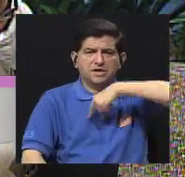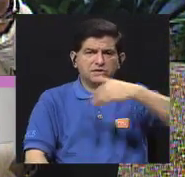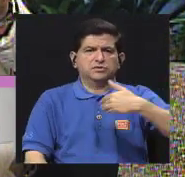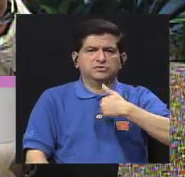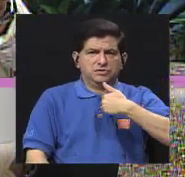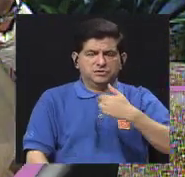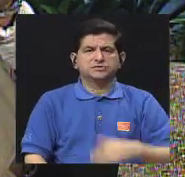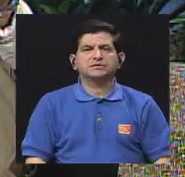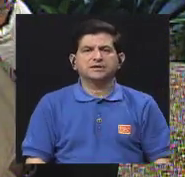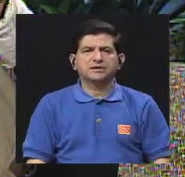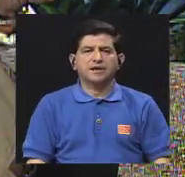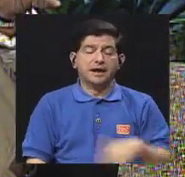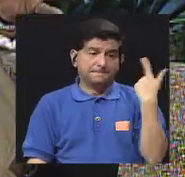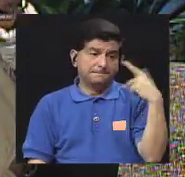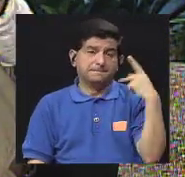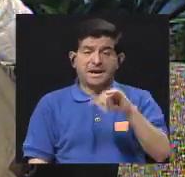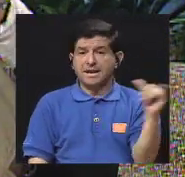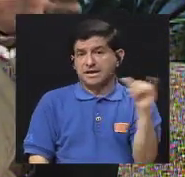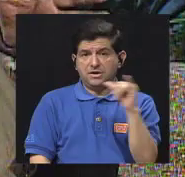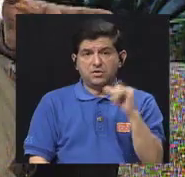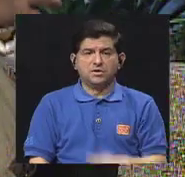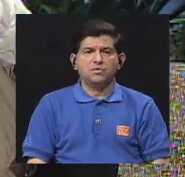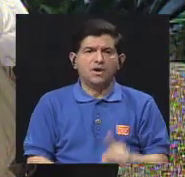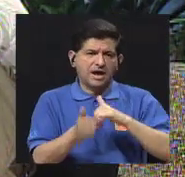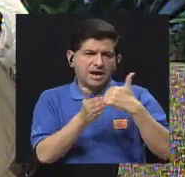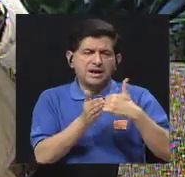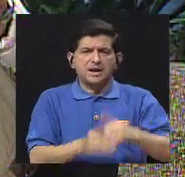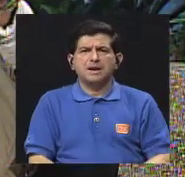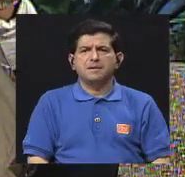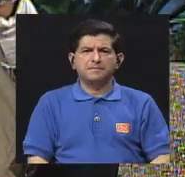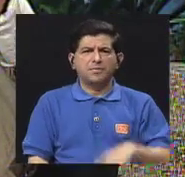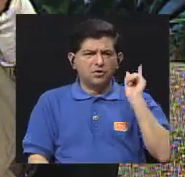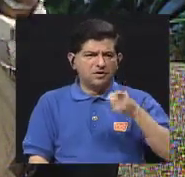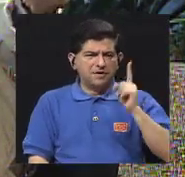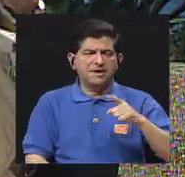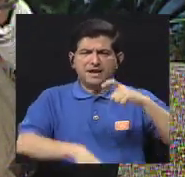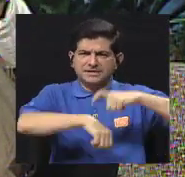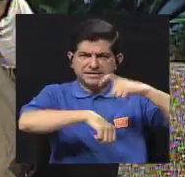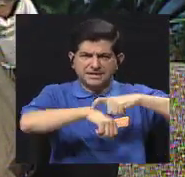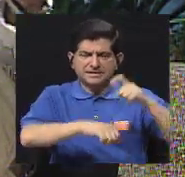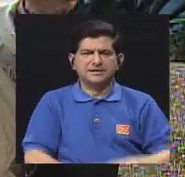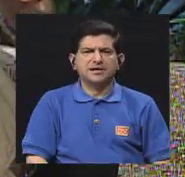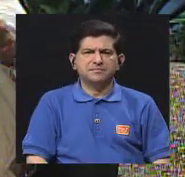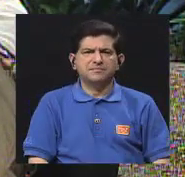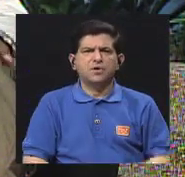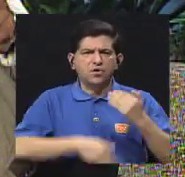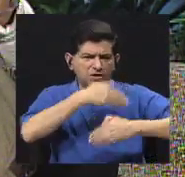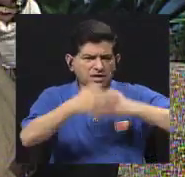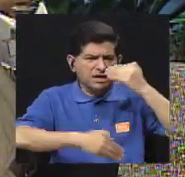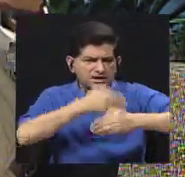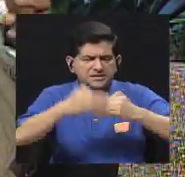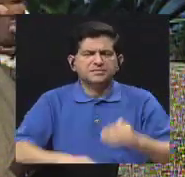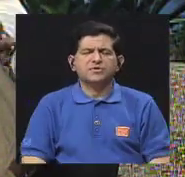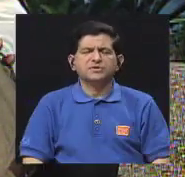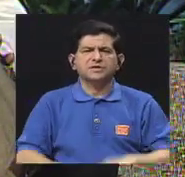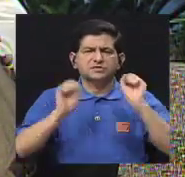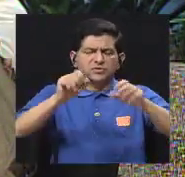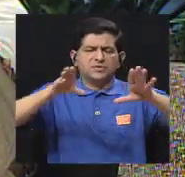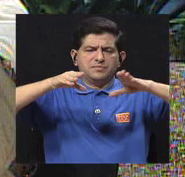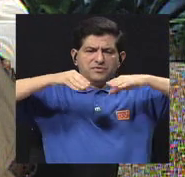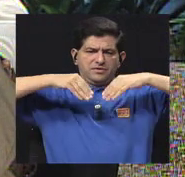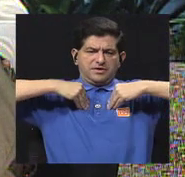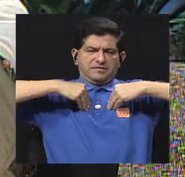tener, el riesgo es igual a vulnerabilidad por amenaza entre el tiempo, entre la resiliencia, que es esa capacidad de